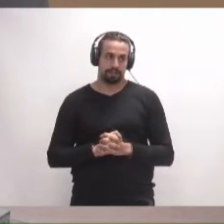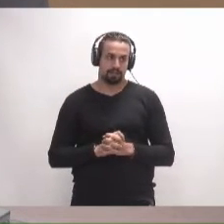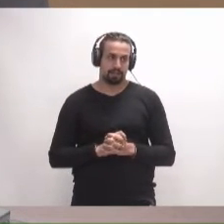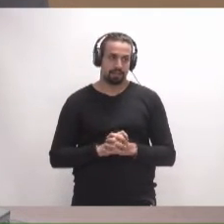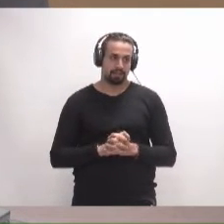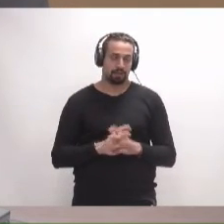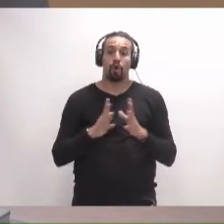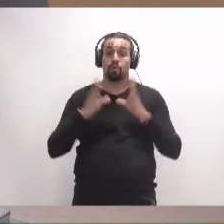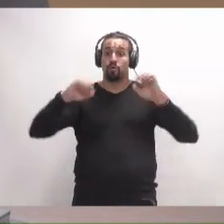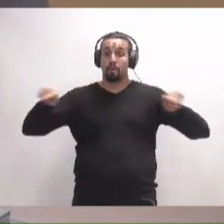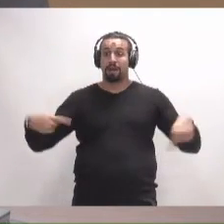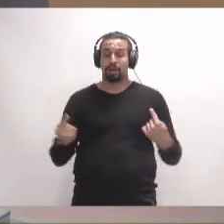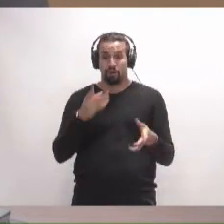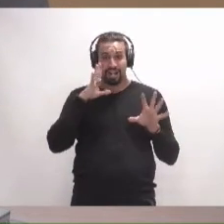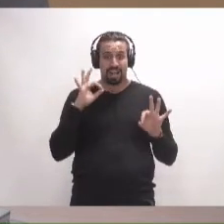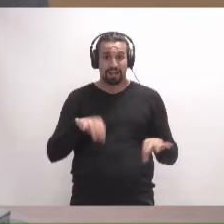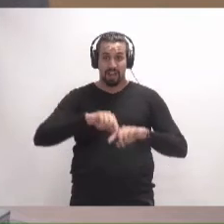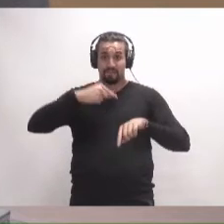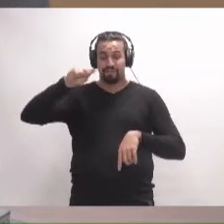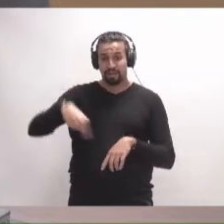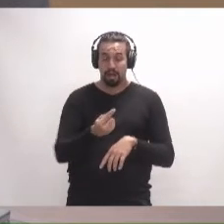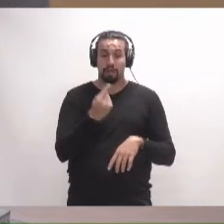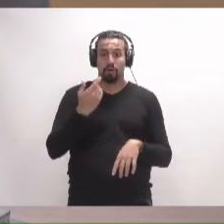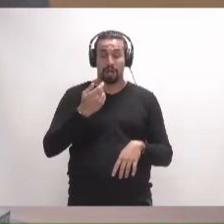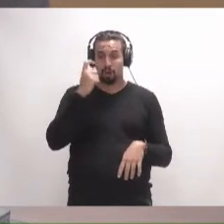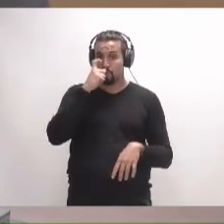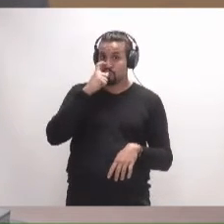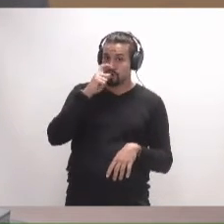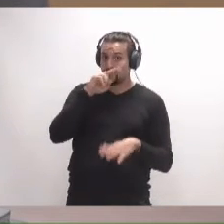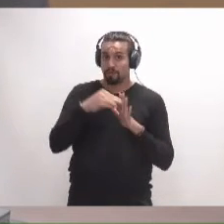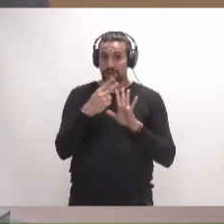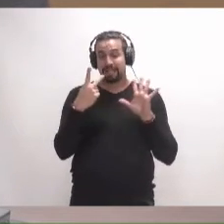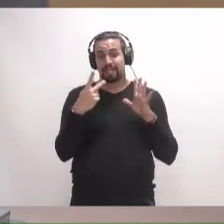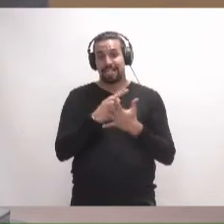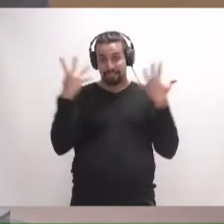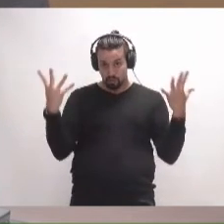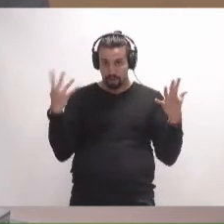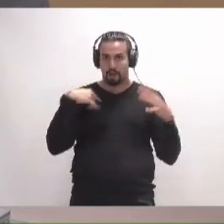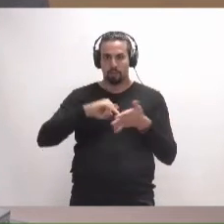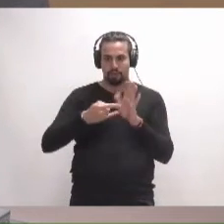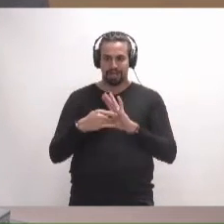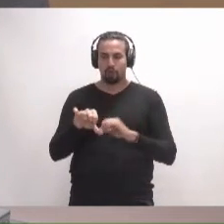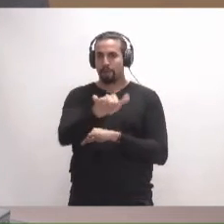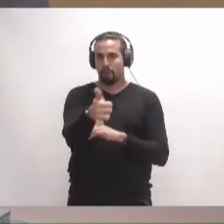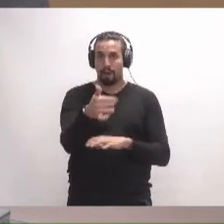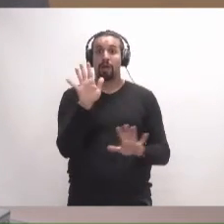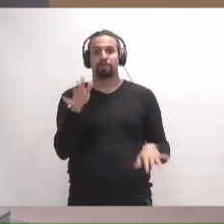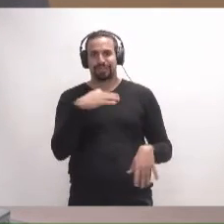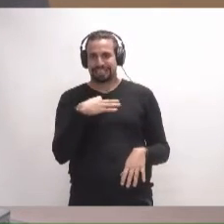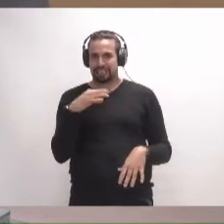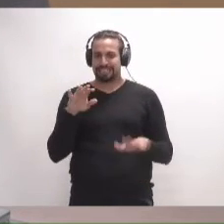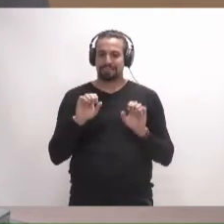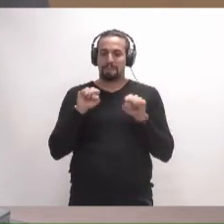con un convenio que se firmó en junio del año 2019, con un proyecto aprobado. Por cierto, se retrasó porque